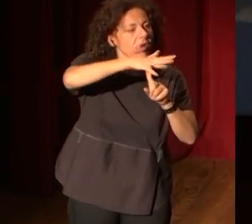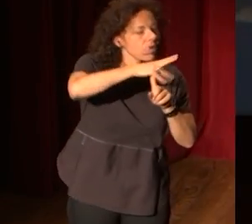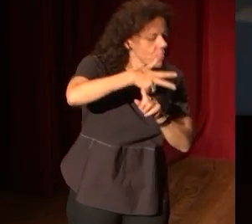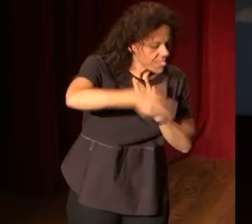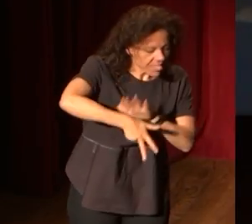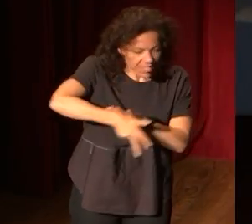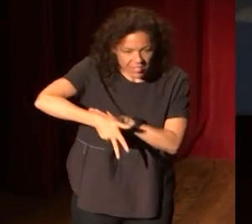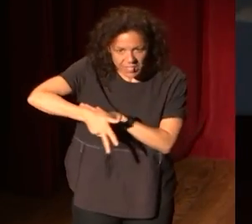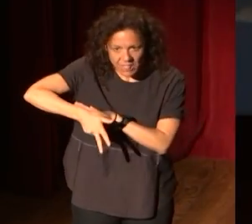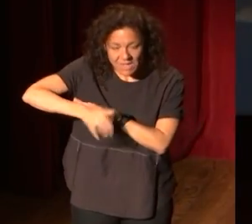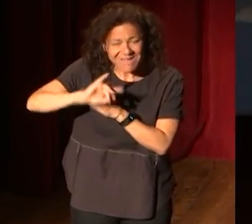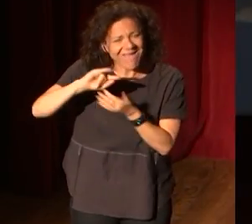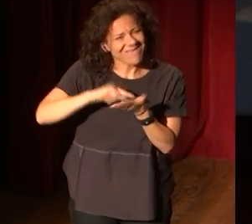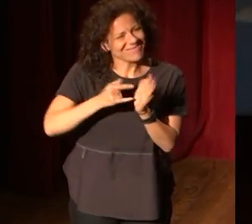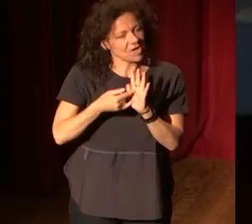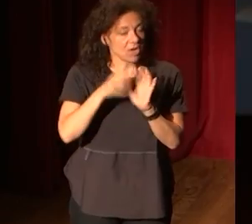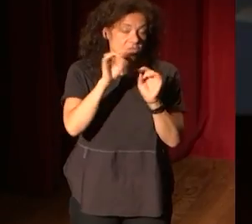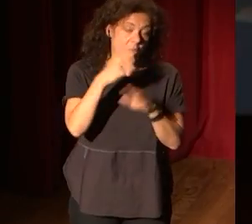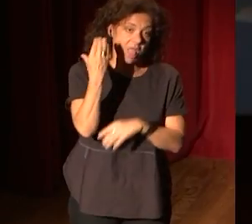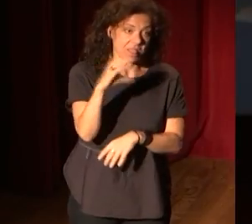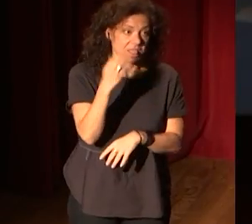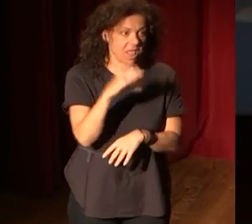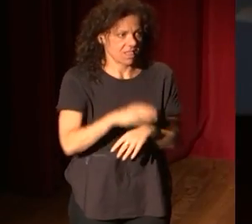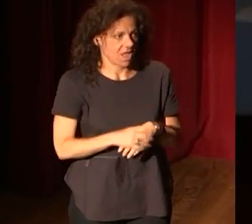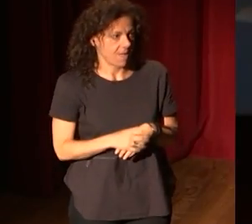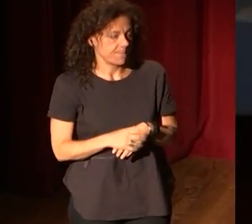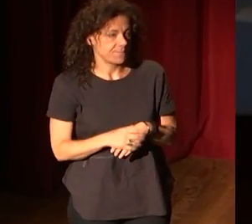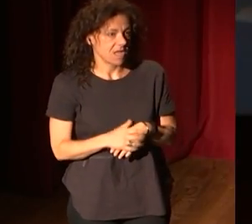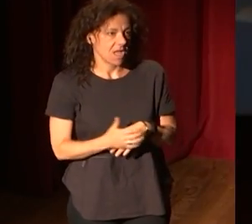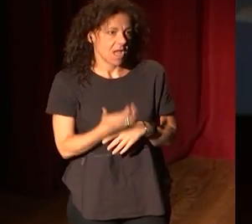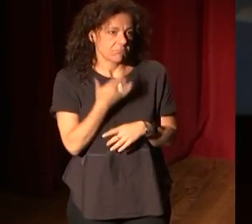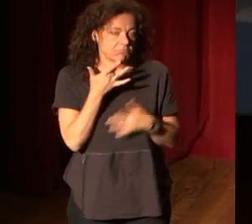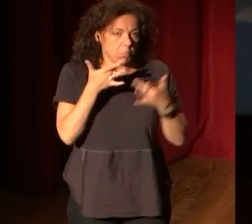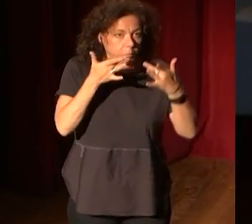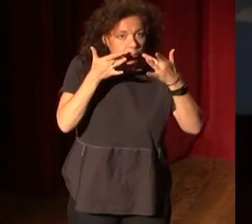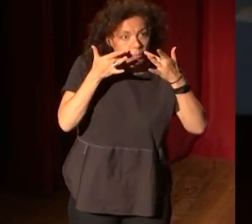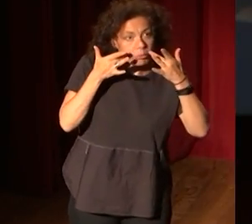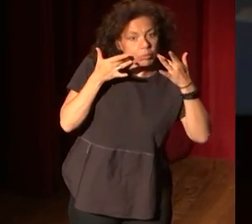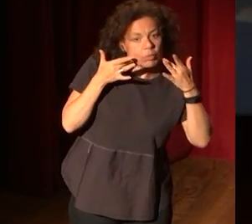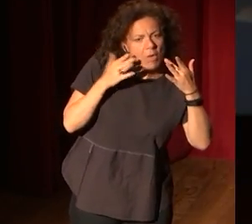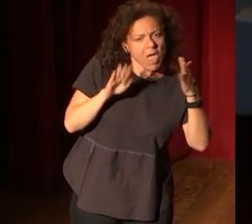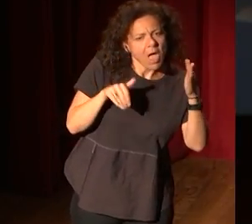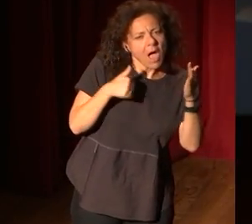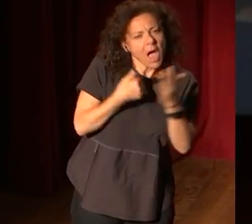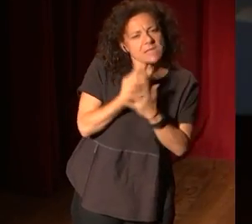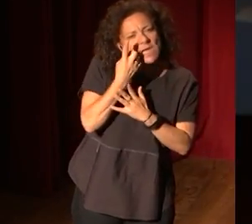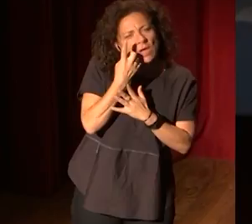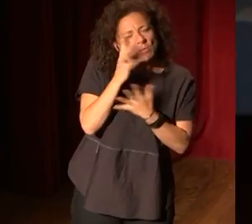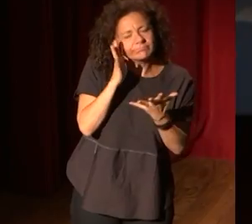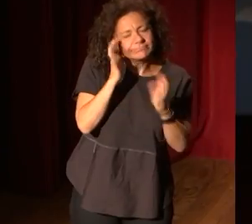la tecnología tiene un punto como la ciencia que es inocua hasta que alguien piensa más y le da un uso